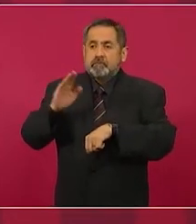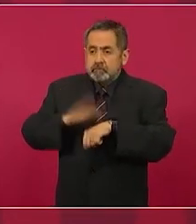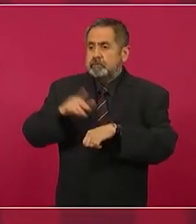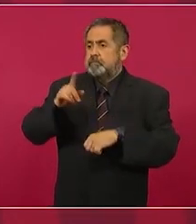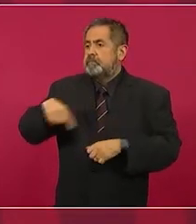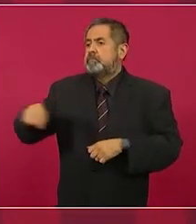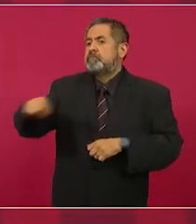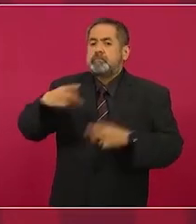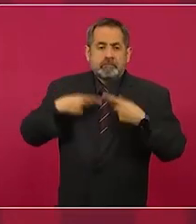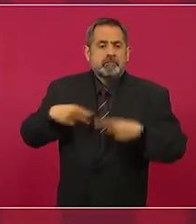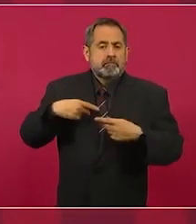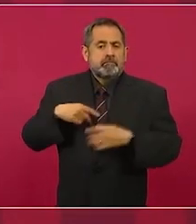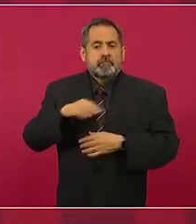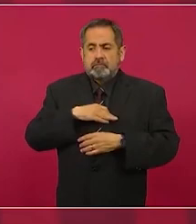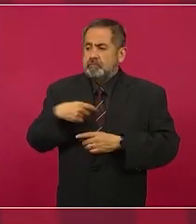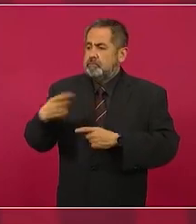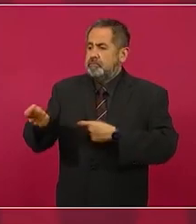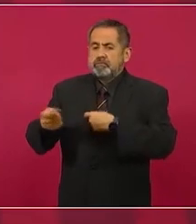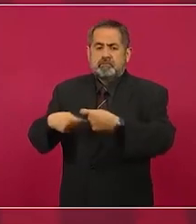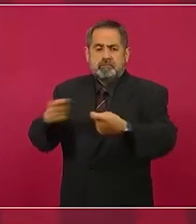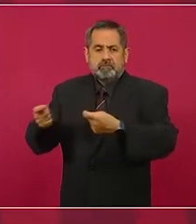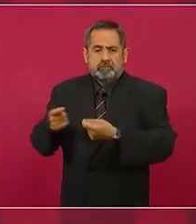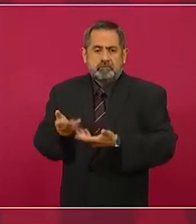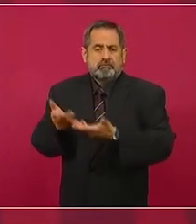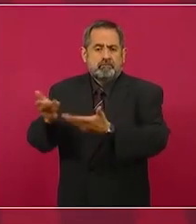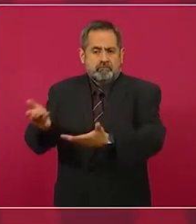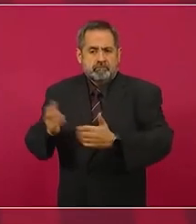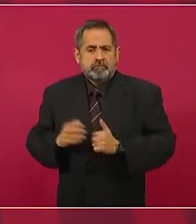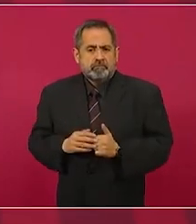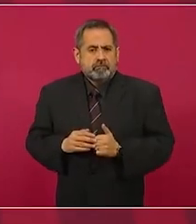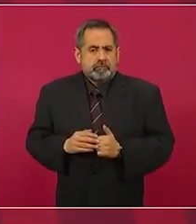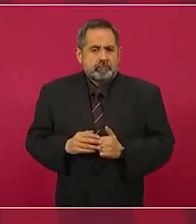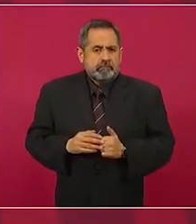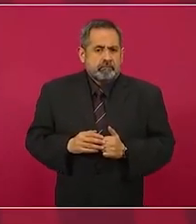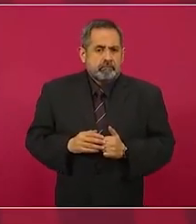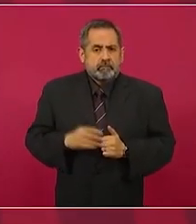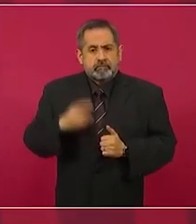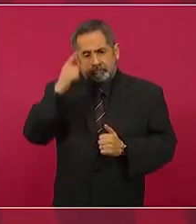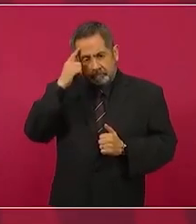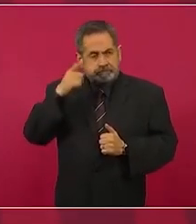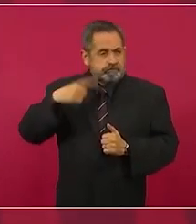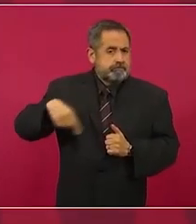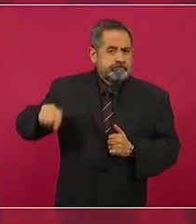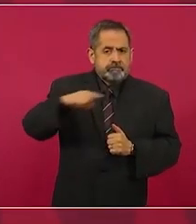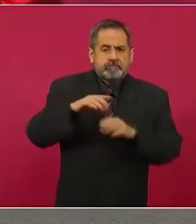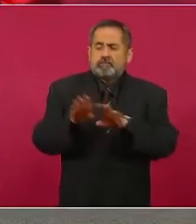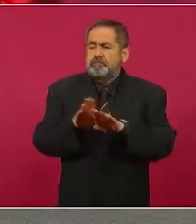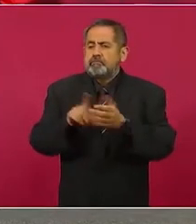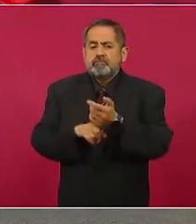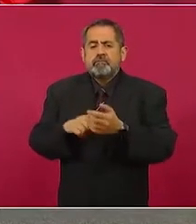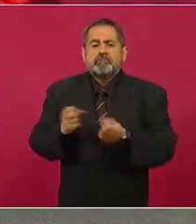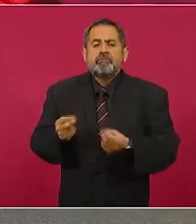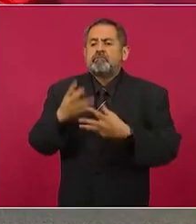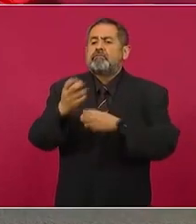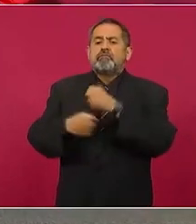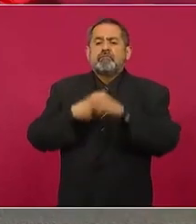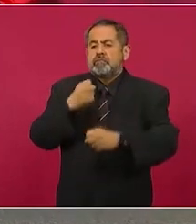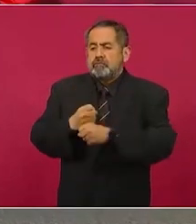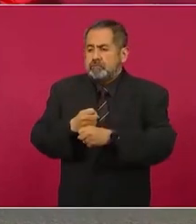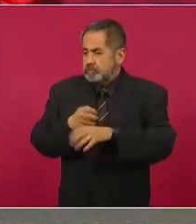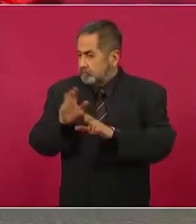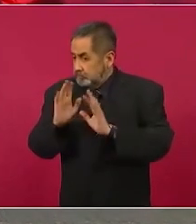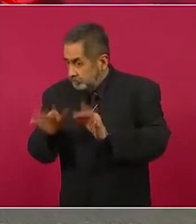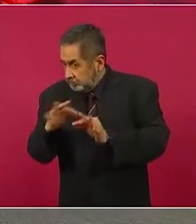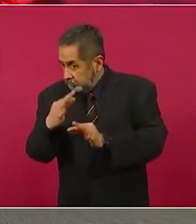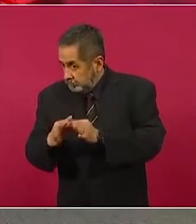acceso o se redujo, dependiendo de cómo se vea, la edad para tener acceso, por ejemplo, al